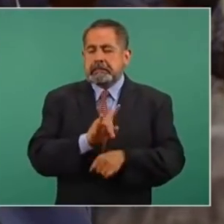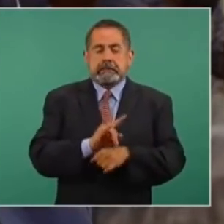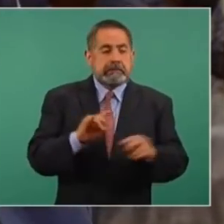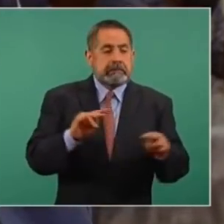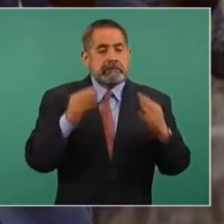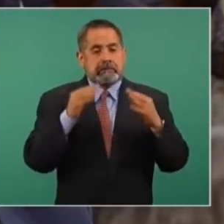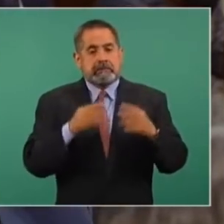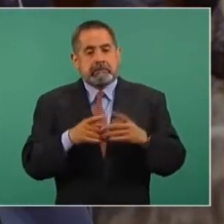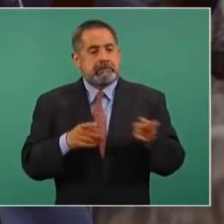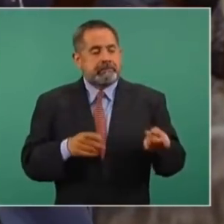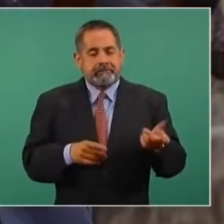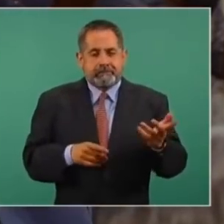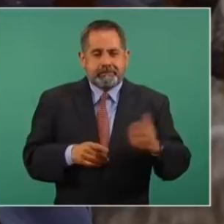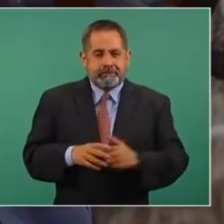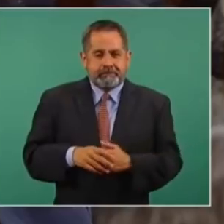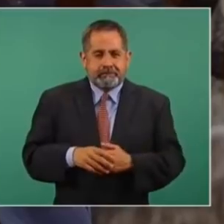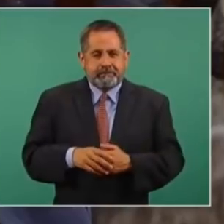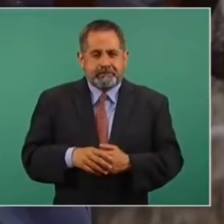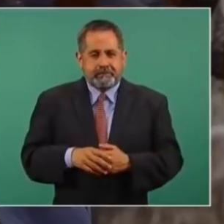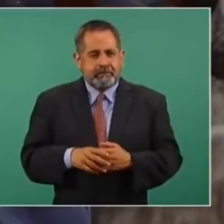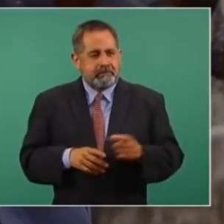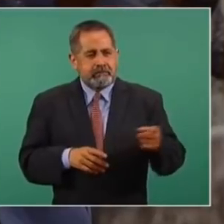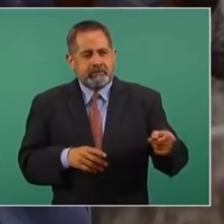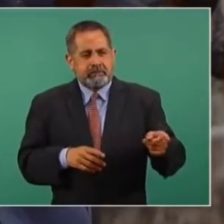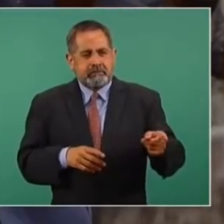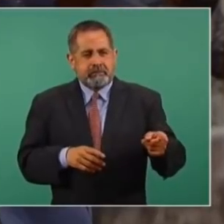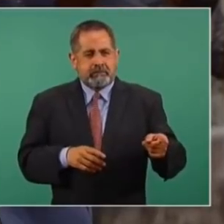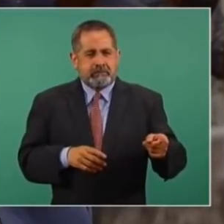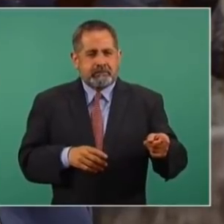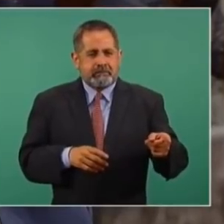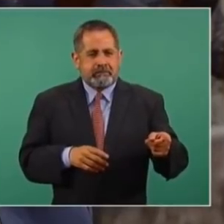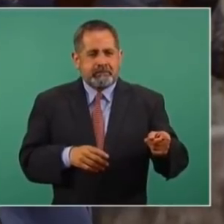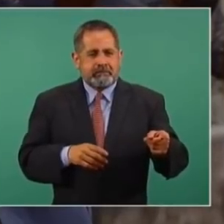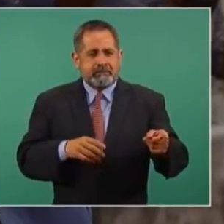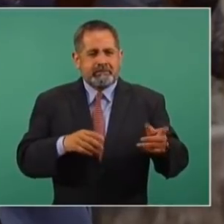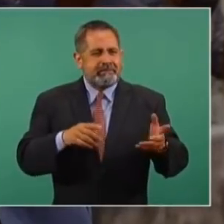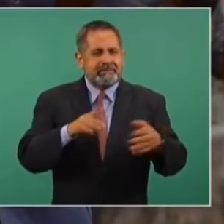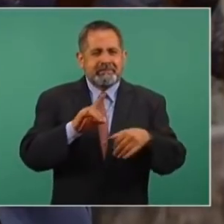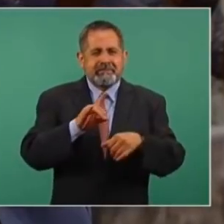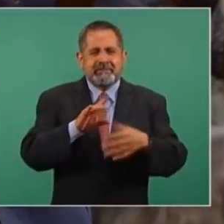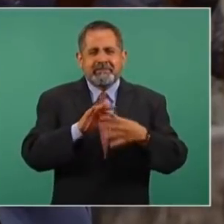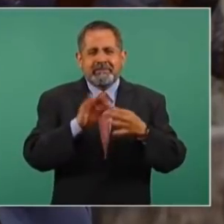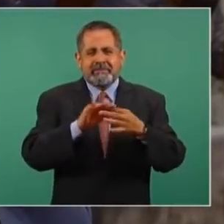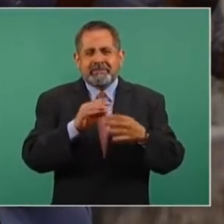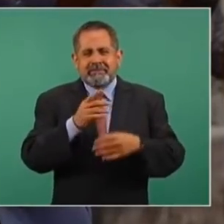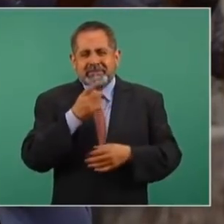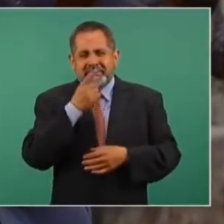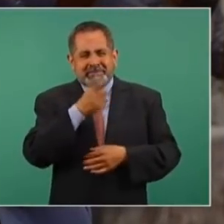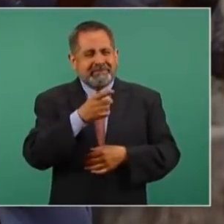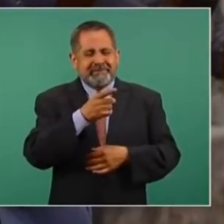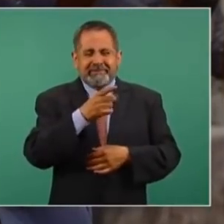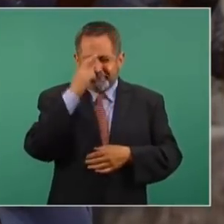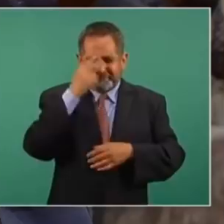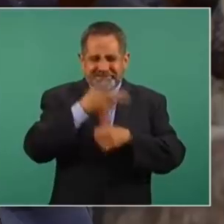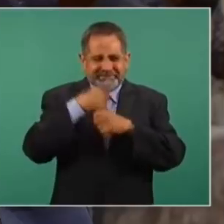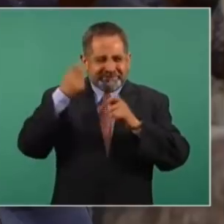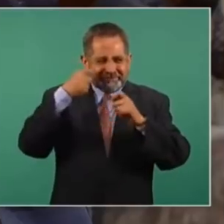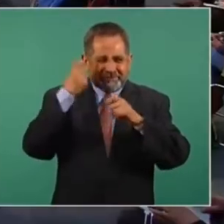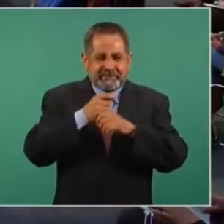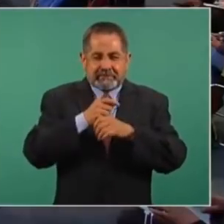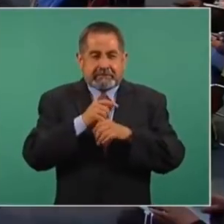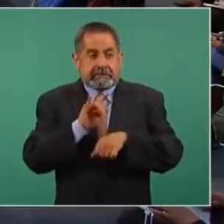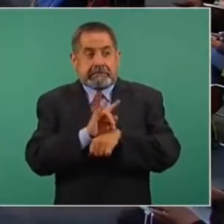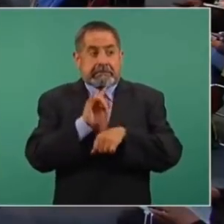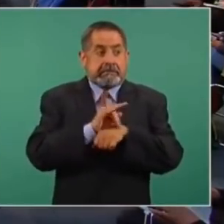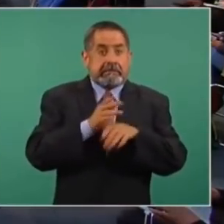disparo o disparó un tanque y se espantó y se agachaba y, bueno, pues, también fue